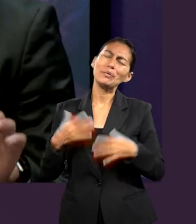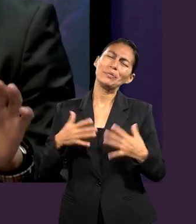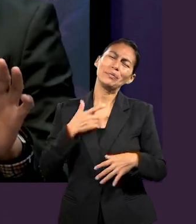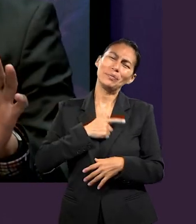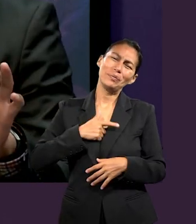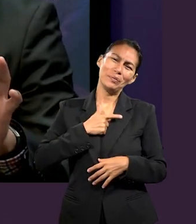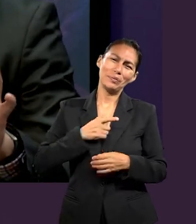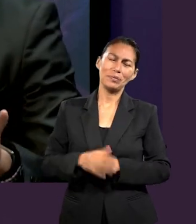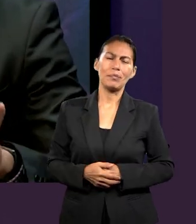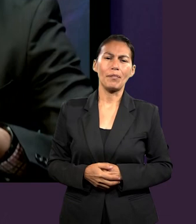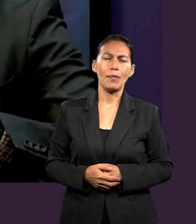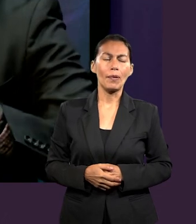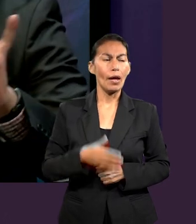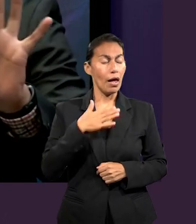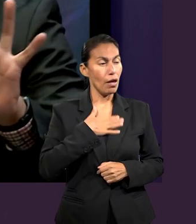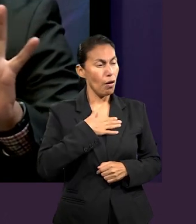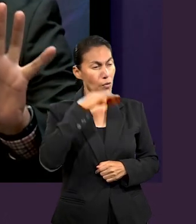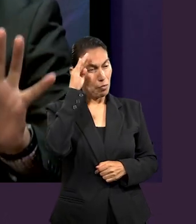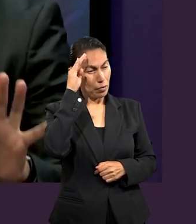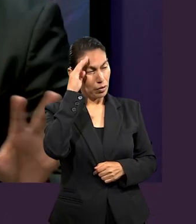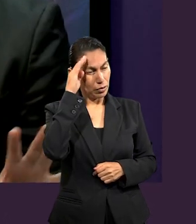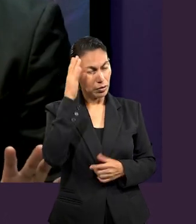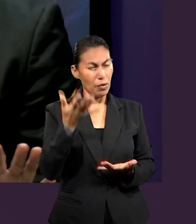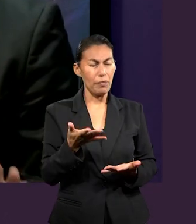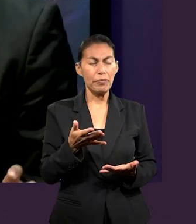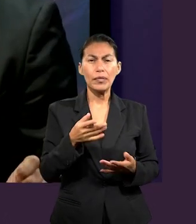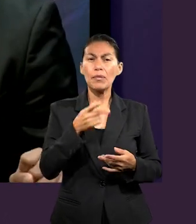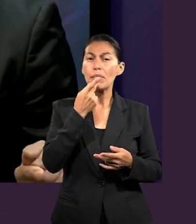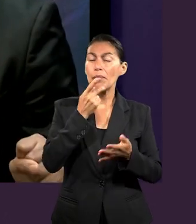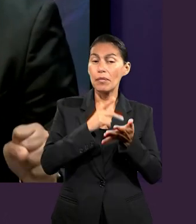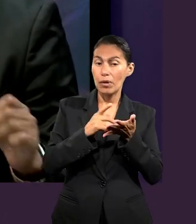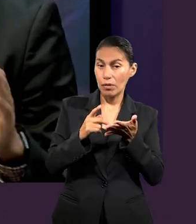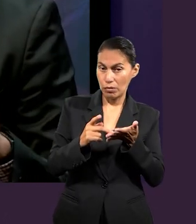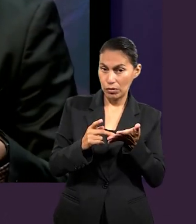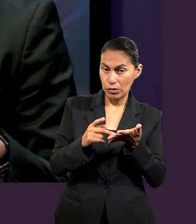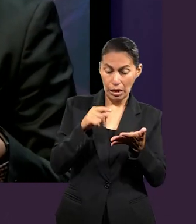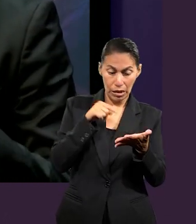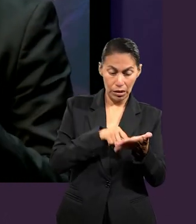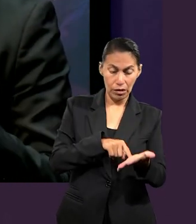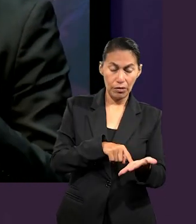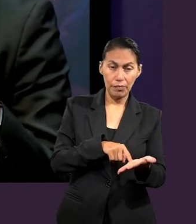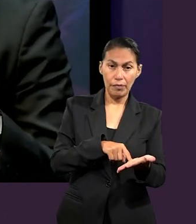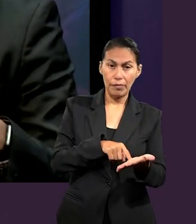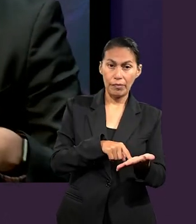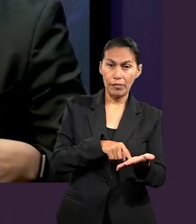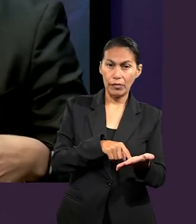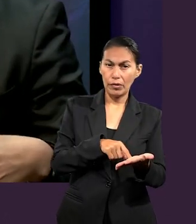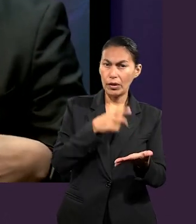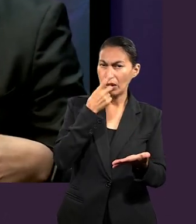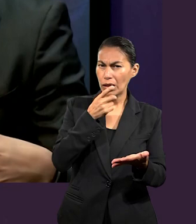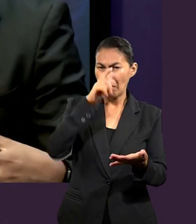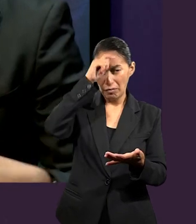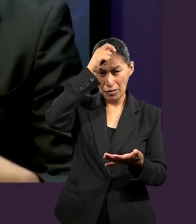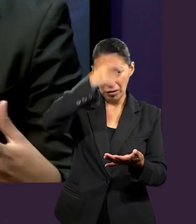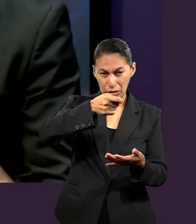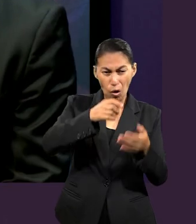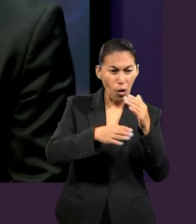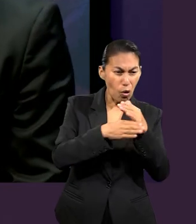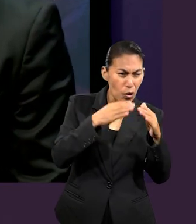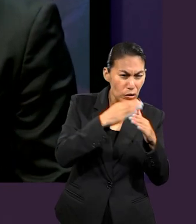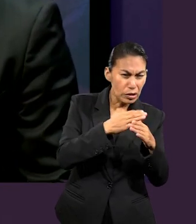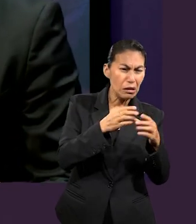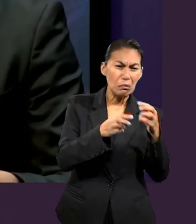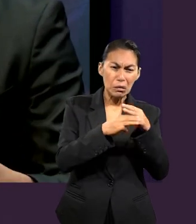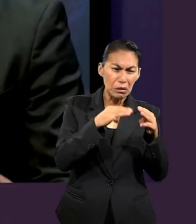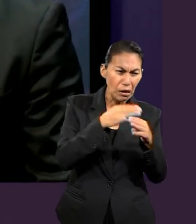que Pablo, en este segmento de Efesios, no enfoca la bendición solamente a las cosas